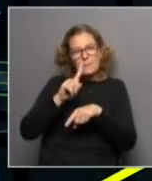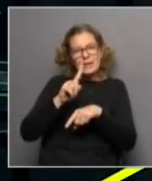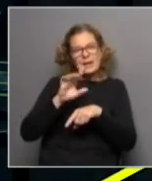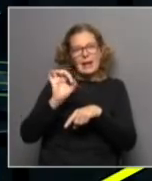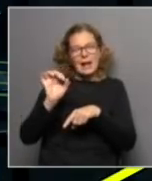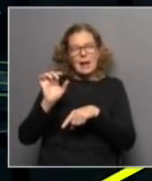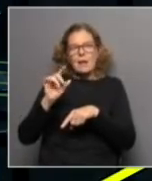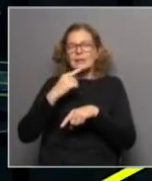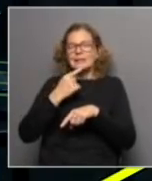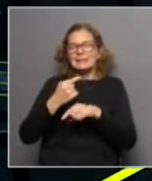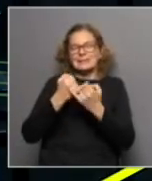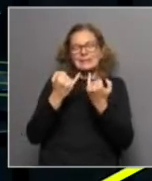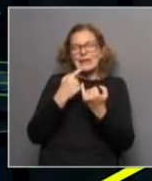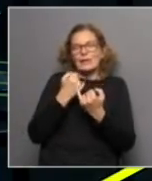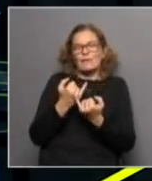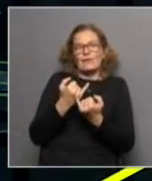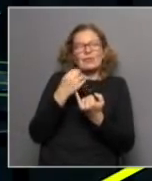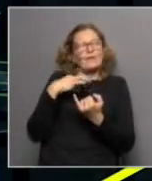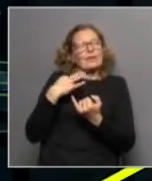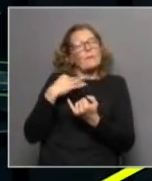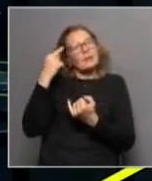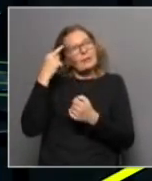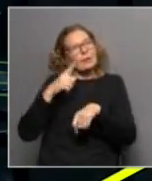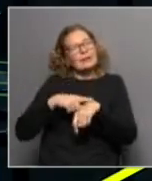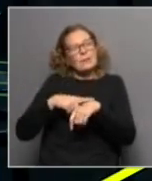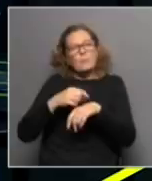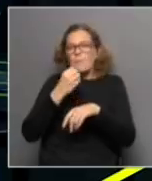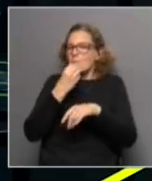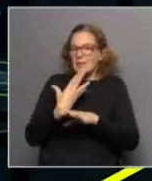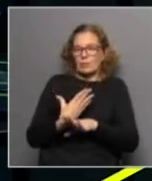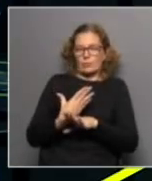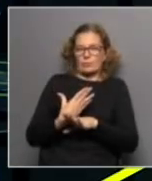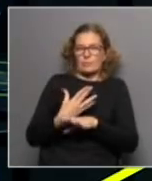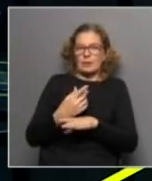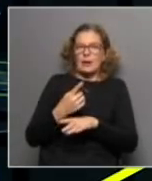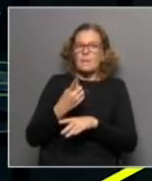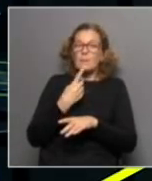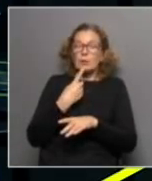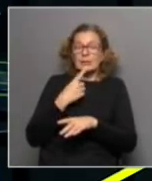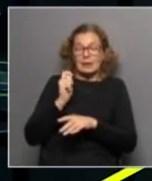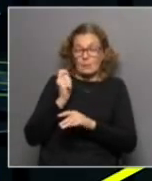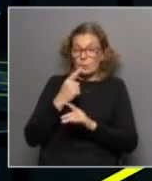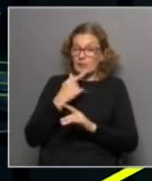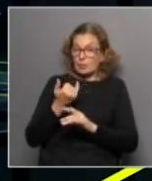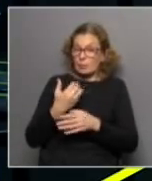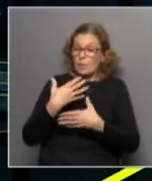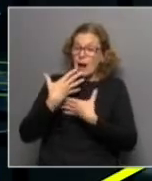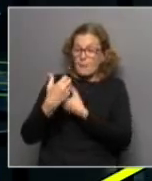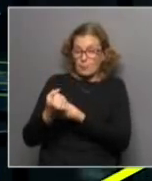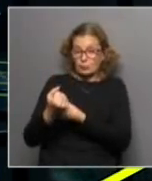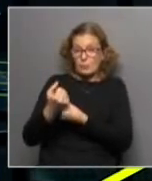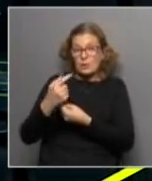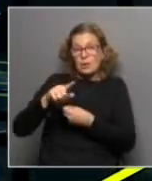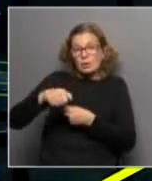como el tiempo ideal para invertir en políticas públicas pero luego